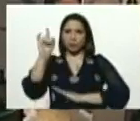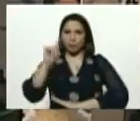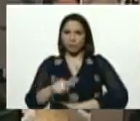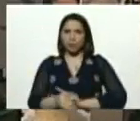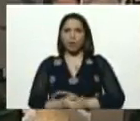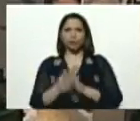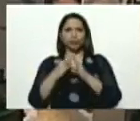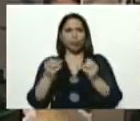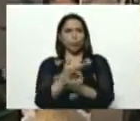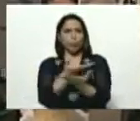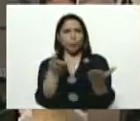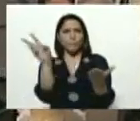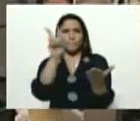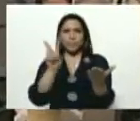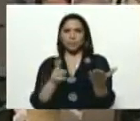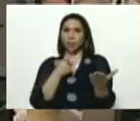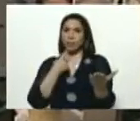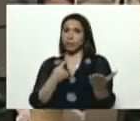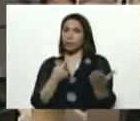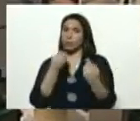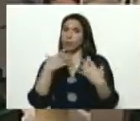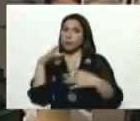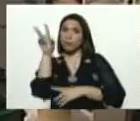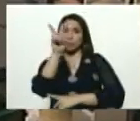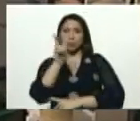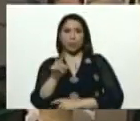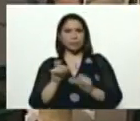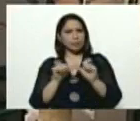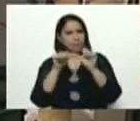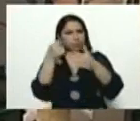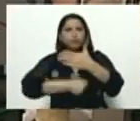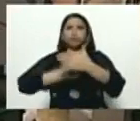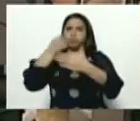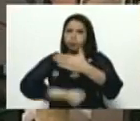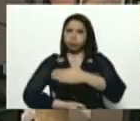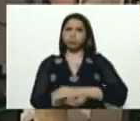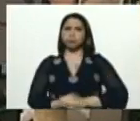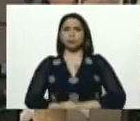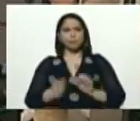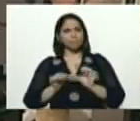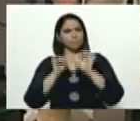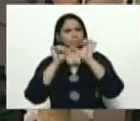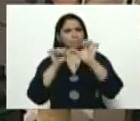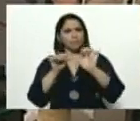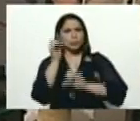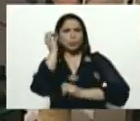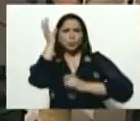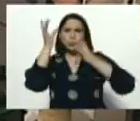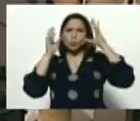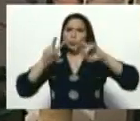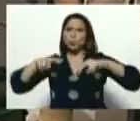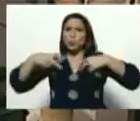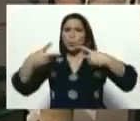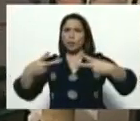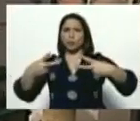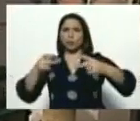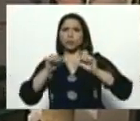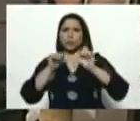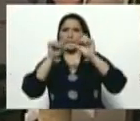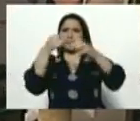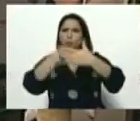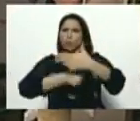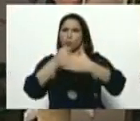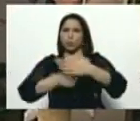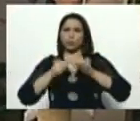y a toda Venezuela y les digo, bueno, Venezuela, seguimos en batalla, seguimos creando lo nuevo, seguimos en